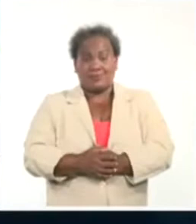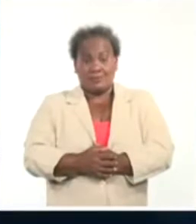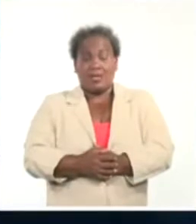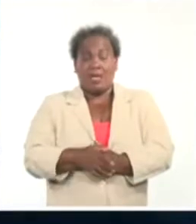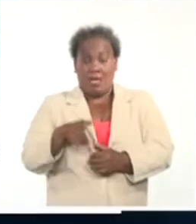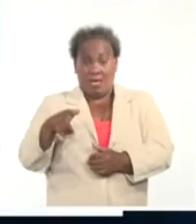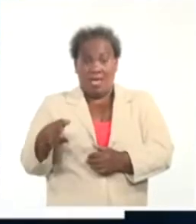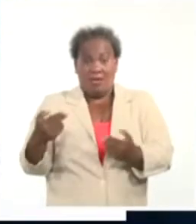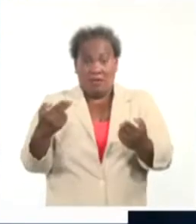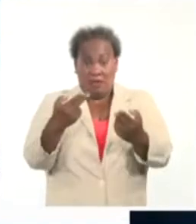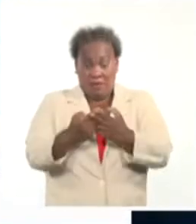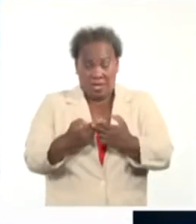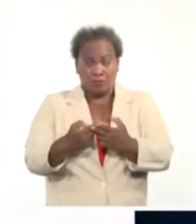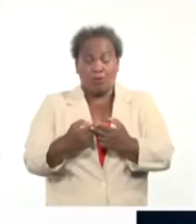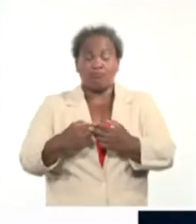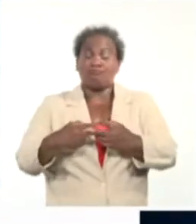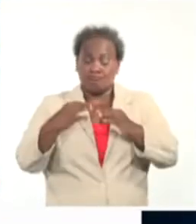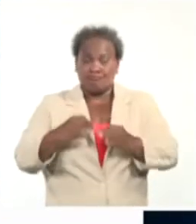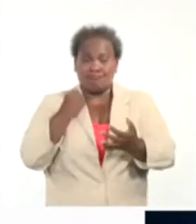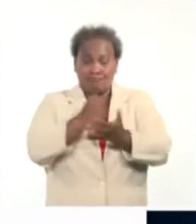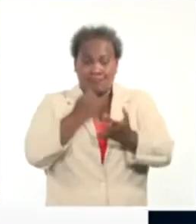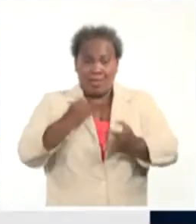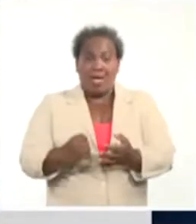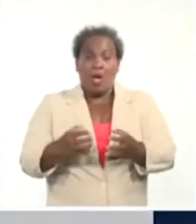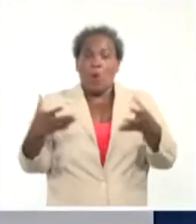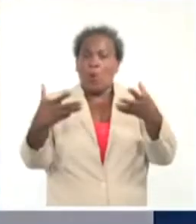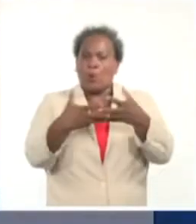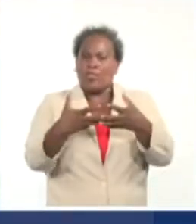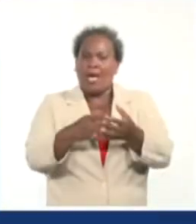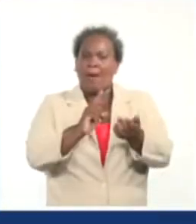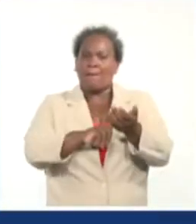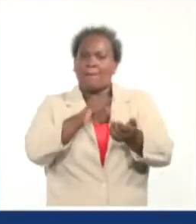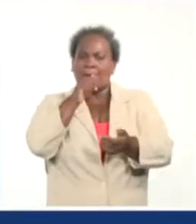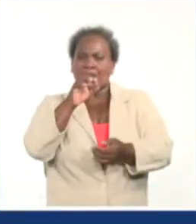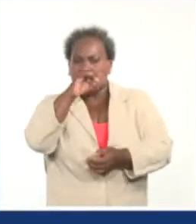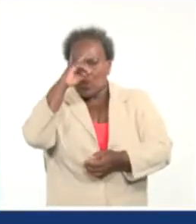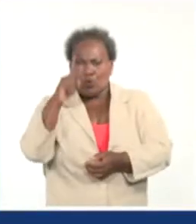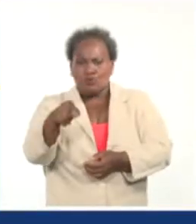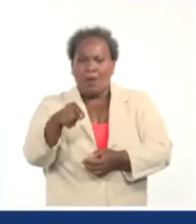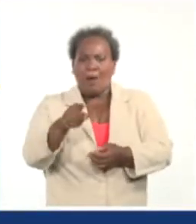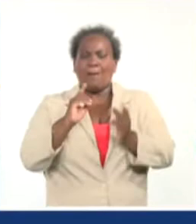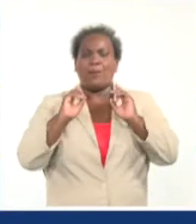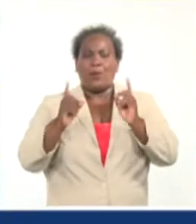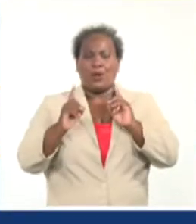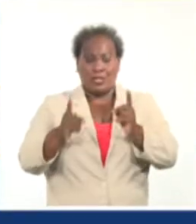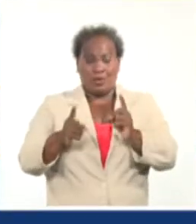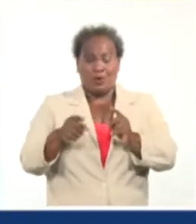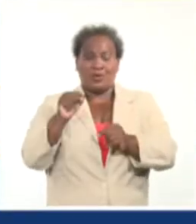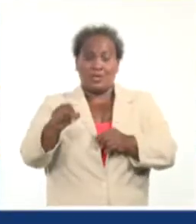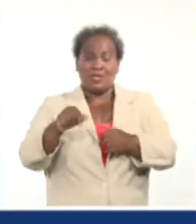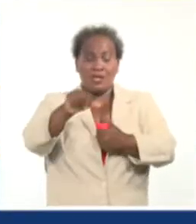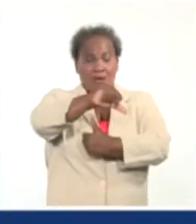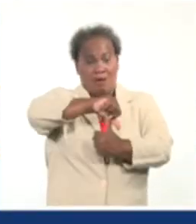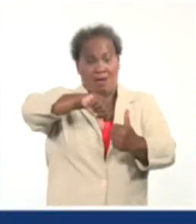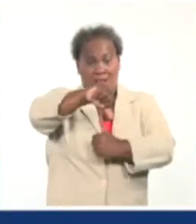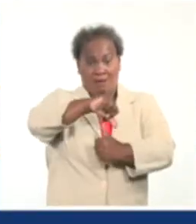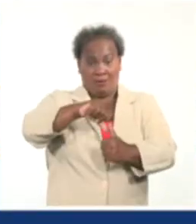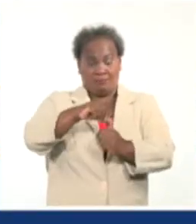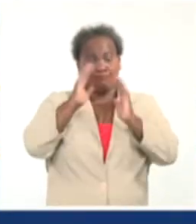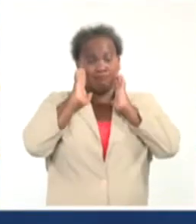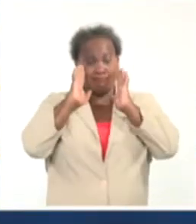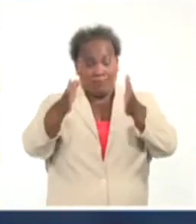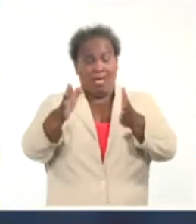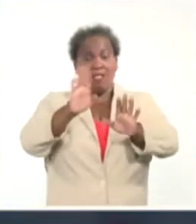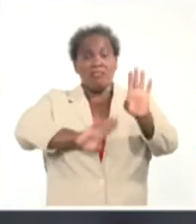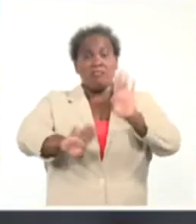ratificará la unidad entre los partidos políticos y organizaciones de la izquierda latinoamericana y caribeña y centrará su atención en la